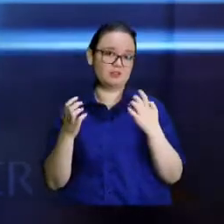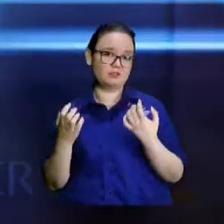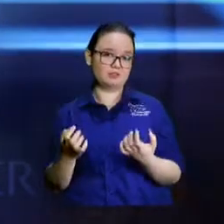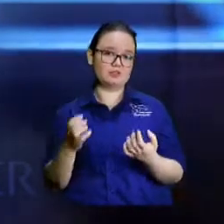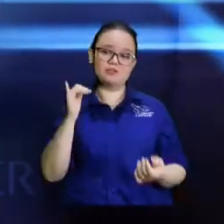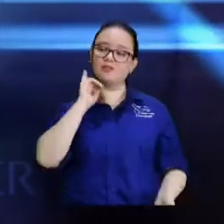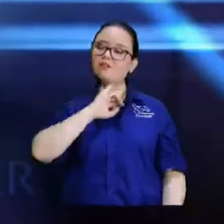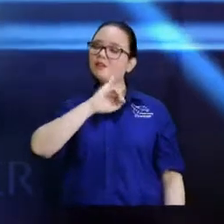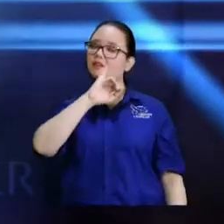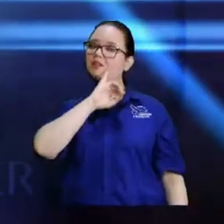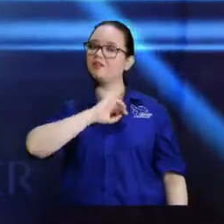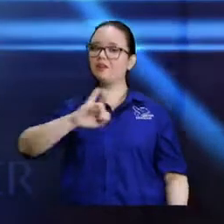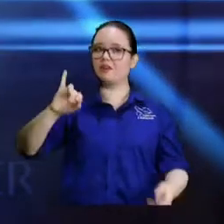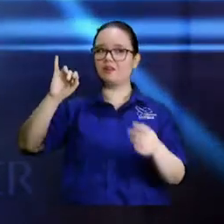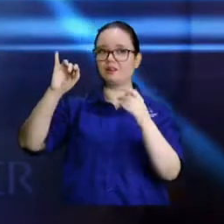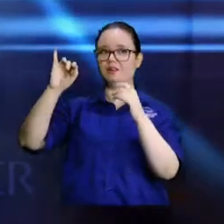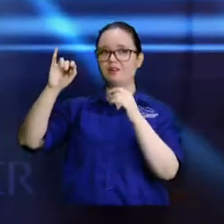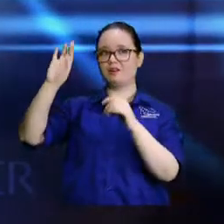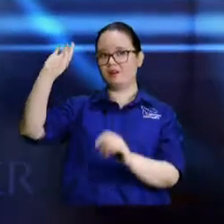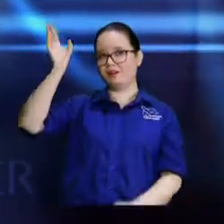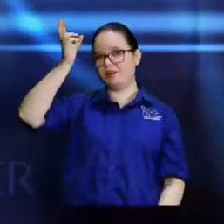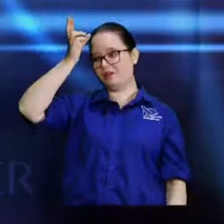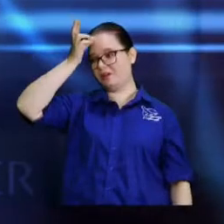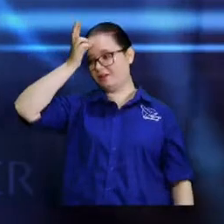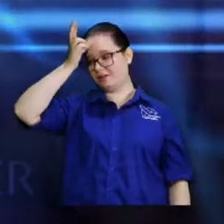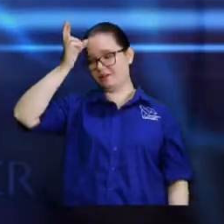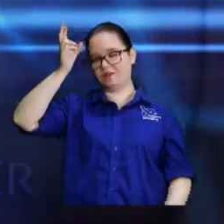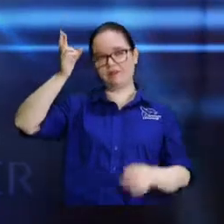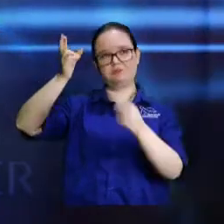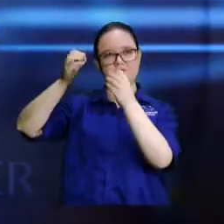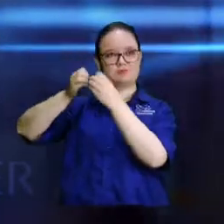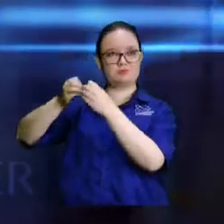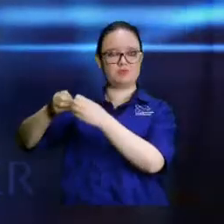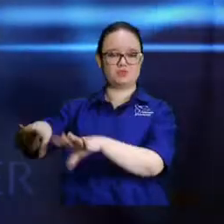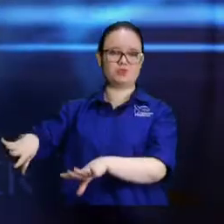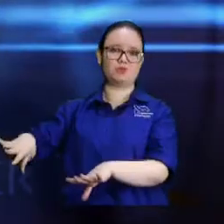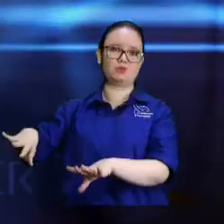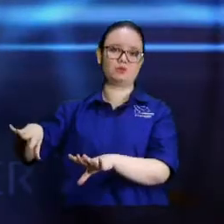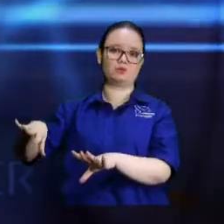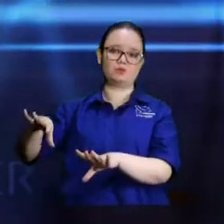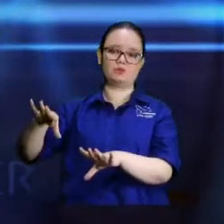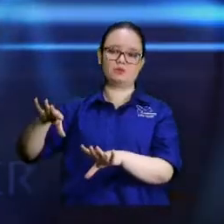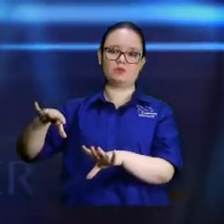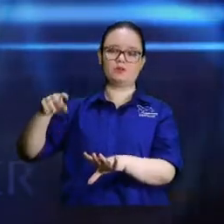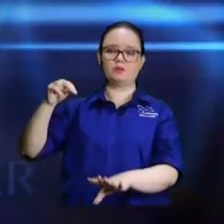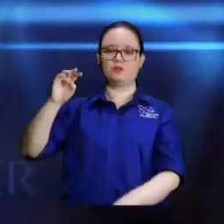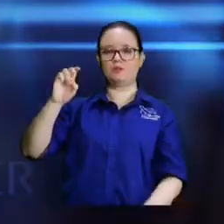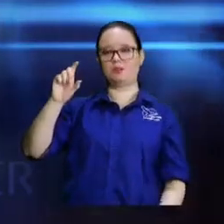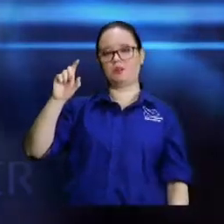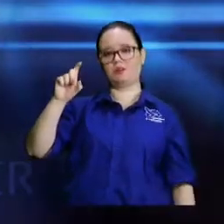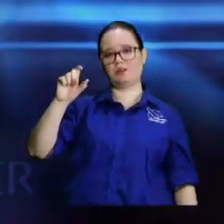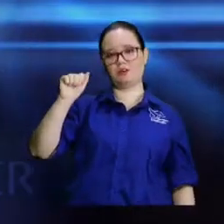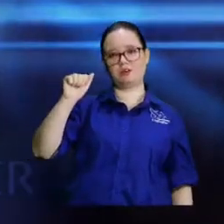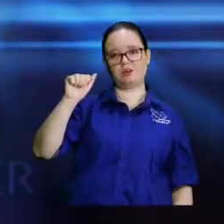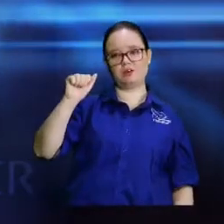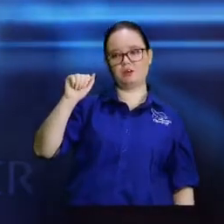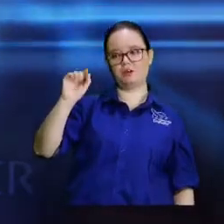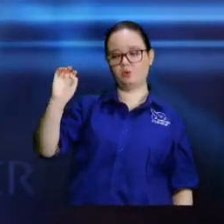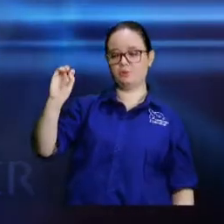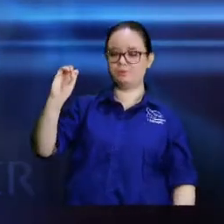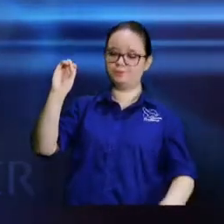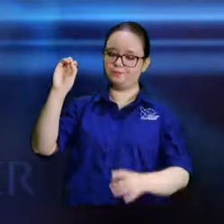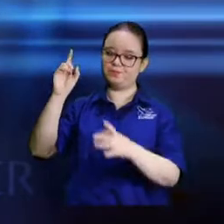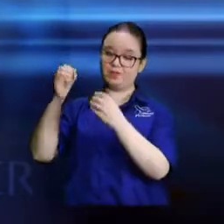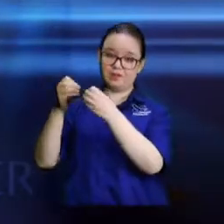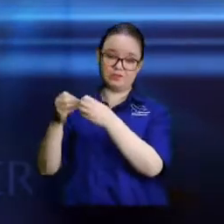si a Israel, Nabucodonosor, el rey de Egipto, Necao, los caldeos, la